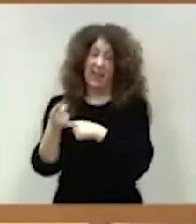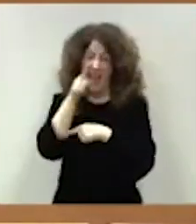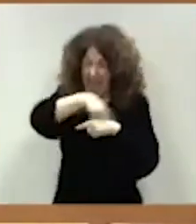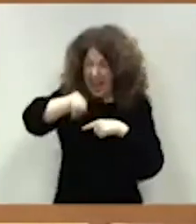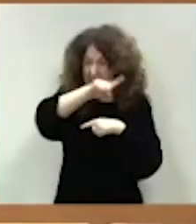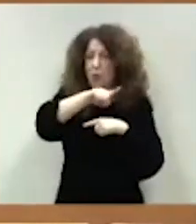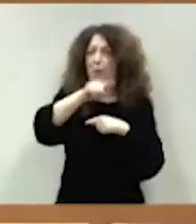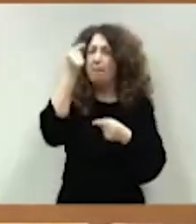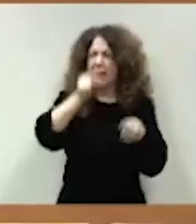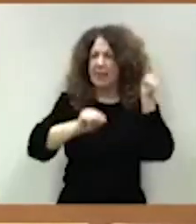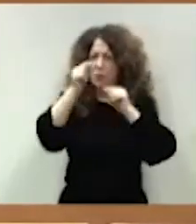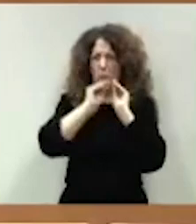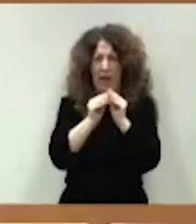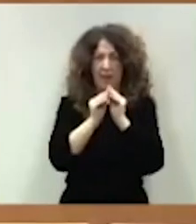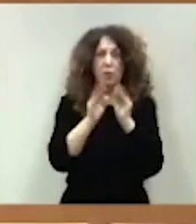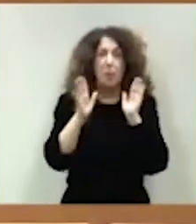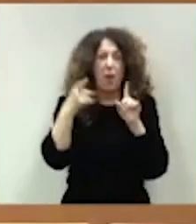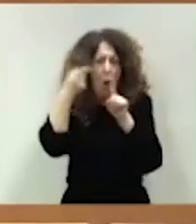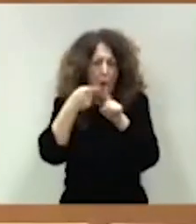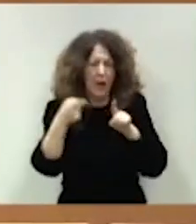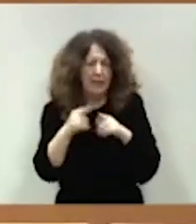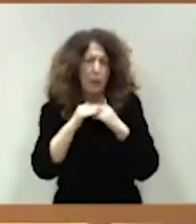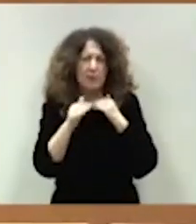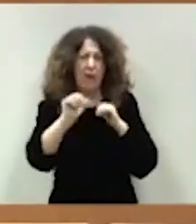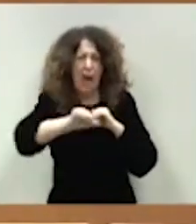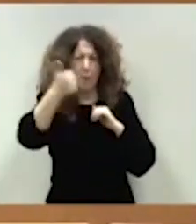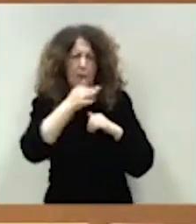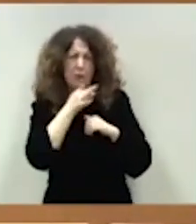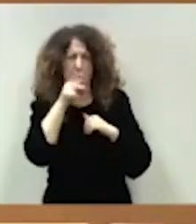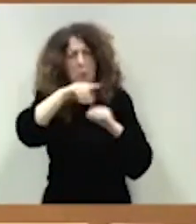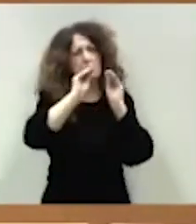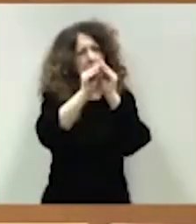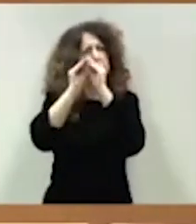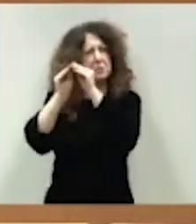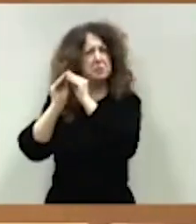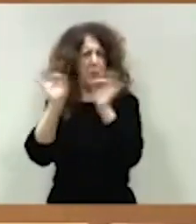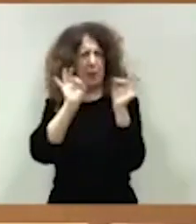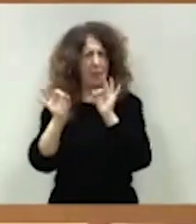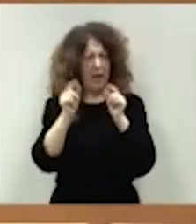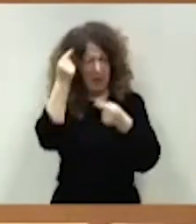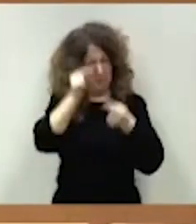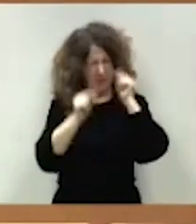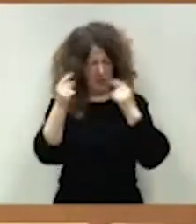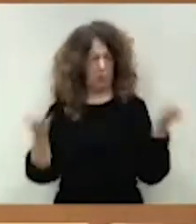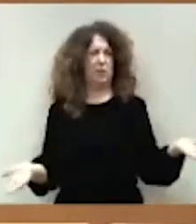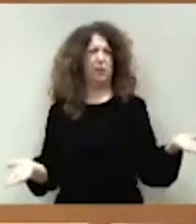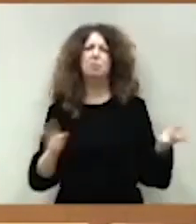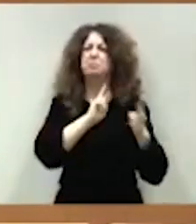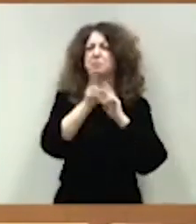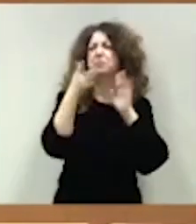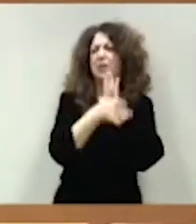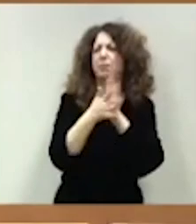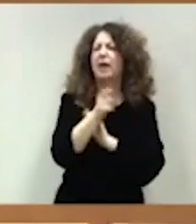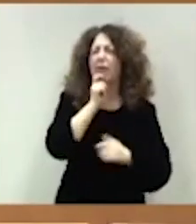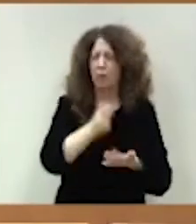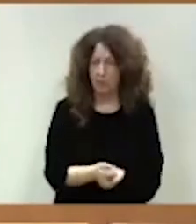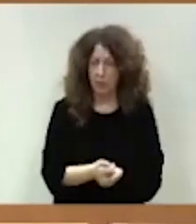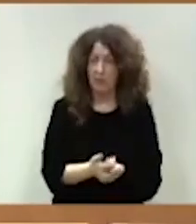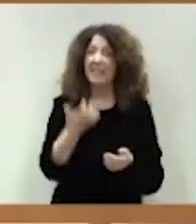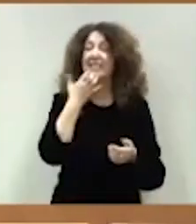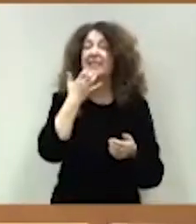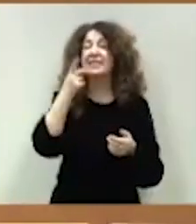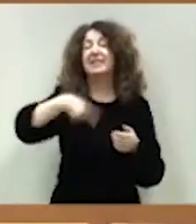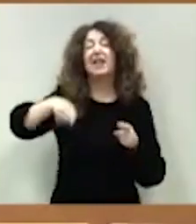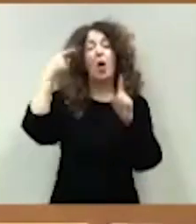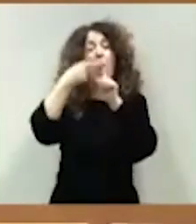aprobación de estos objetivos de estabilidad? Porque digo yo que ustedes compartirán que si los objetivos